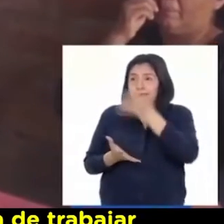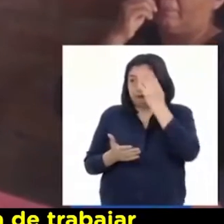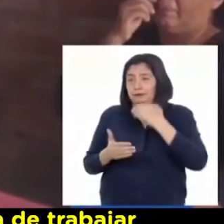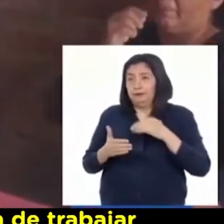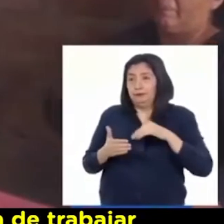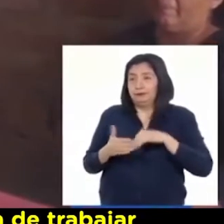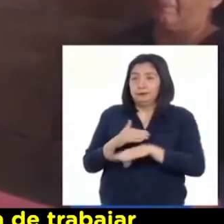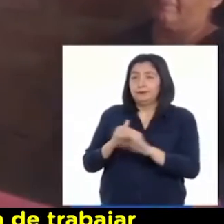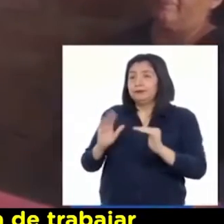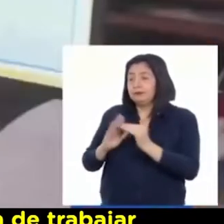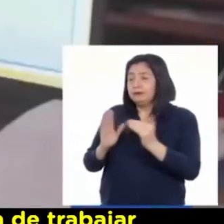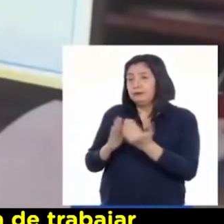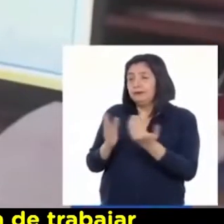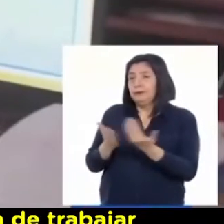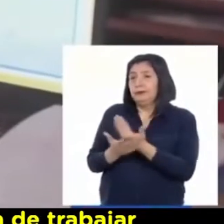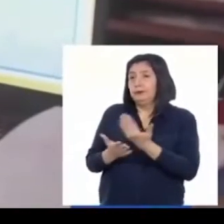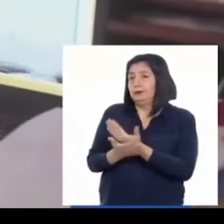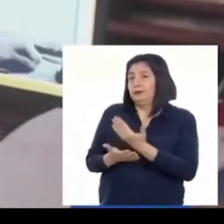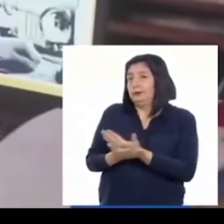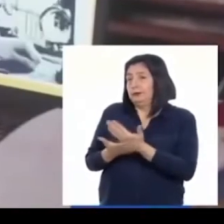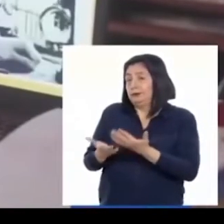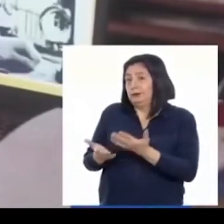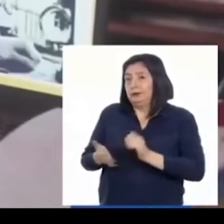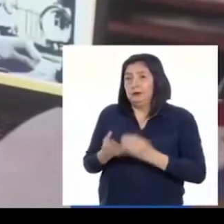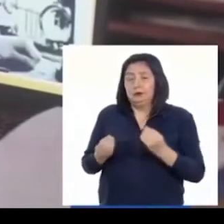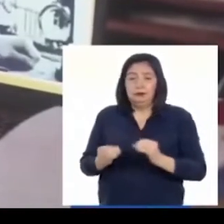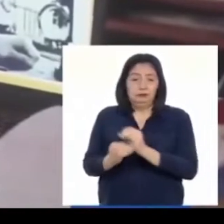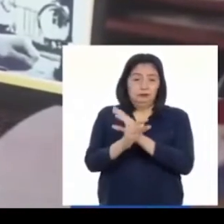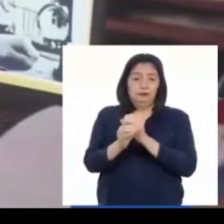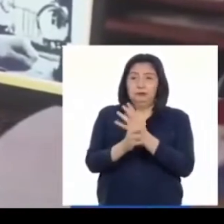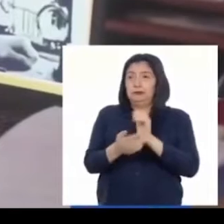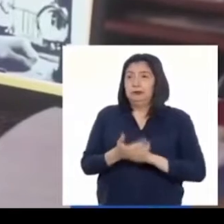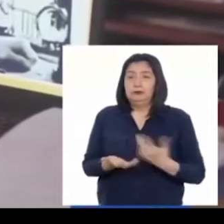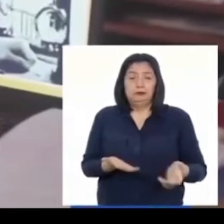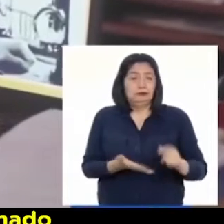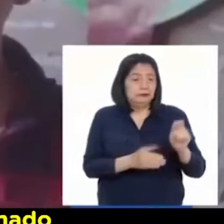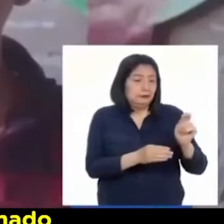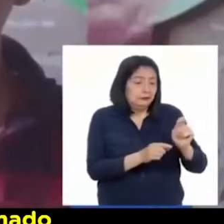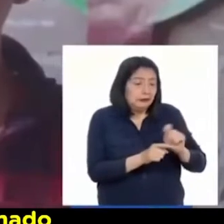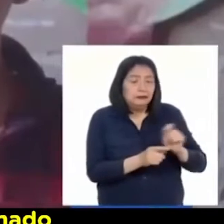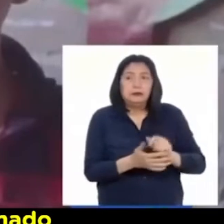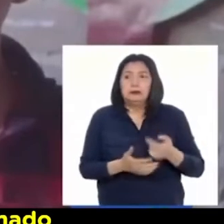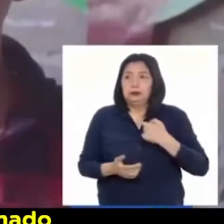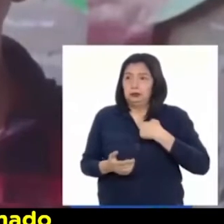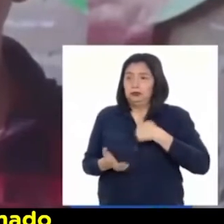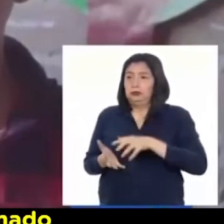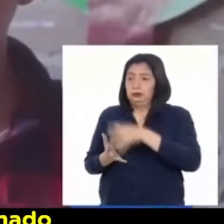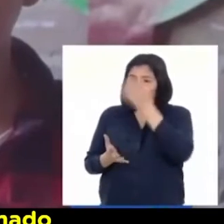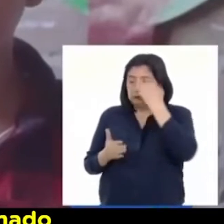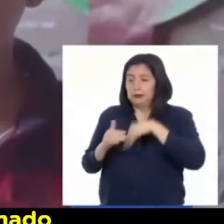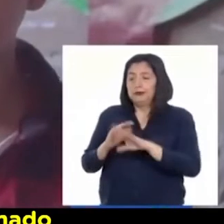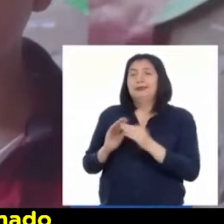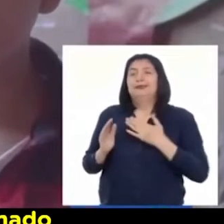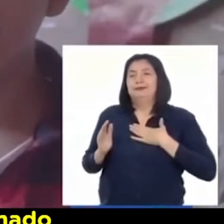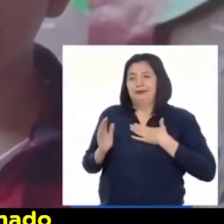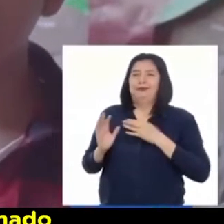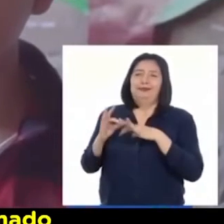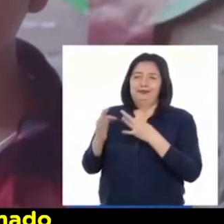dinámica de trabajar por vías virtuales, nuestras tareas. Yo aprendí en familia,